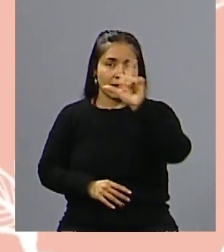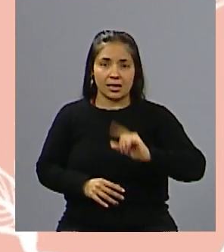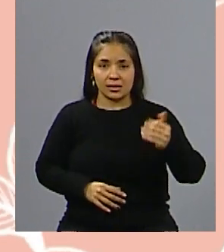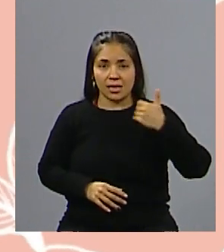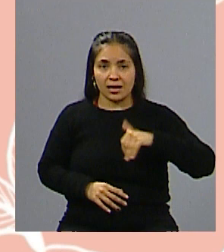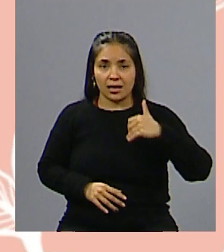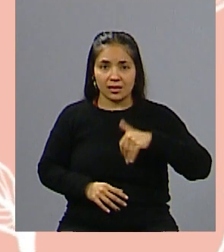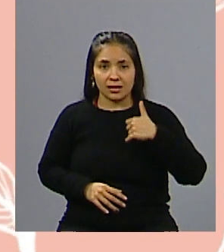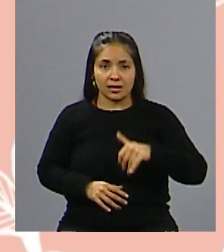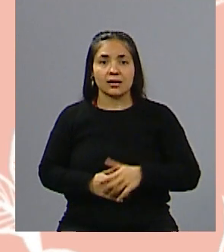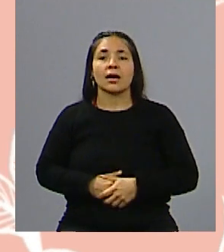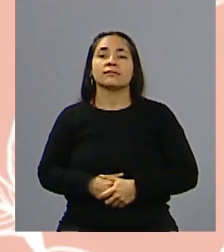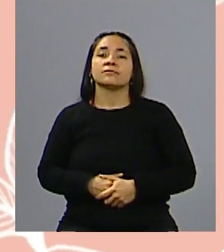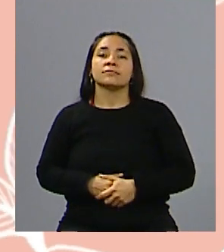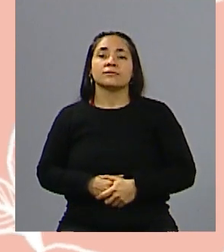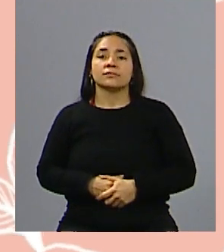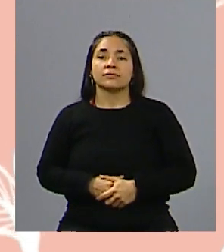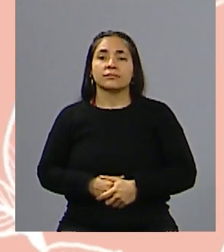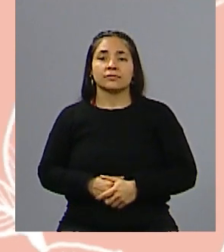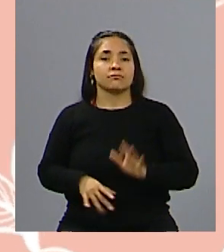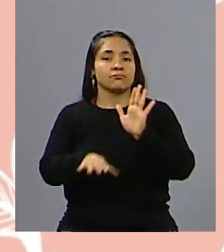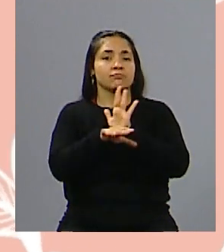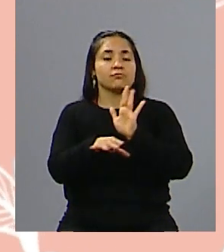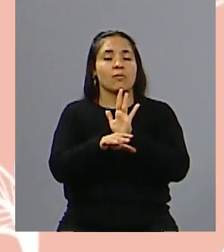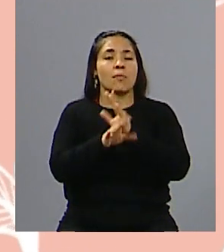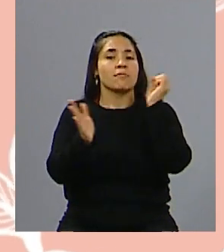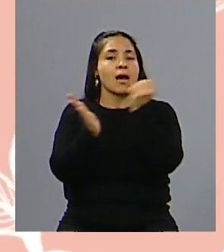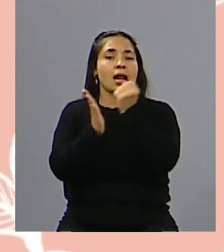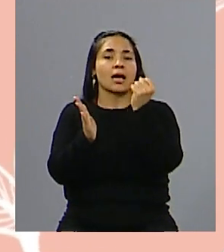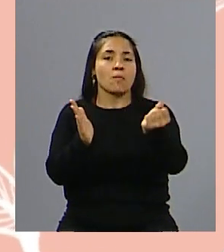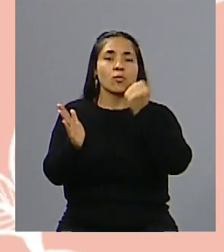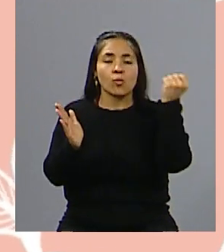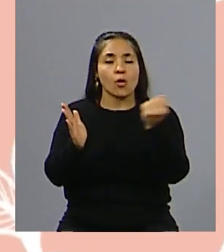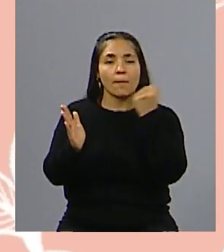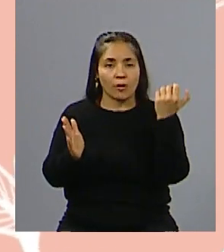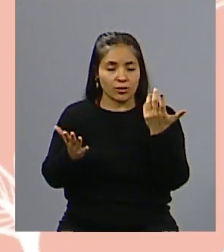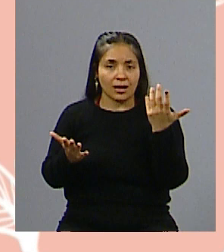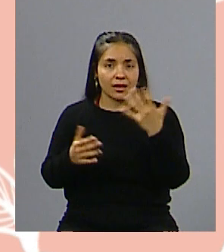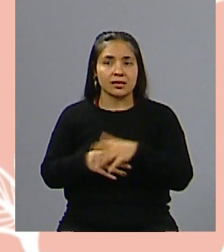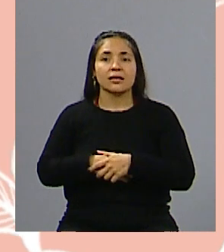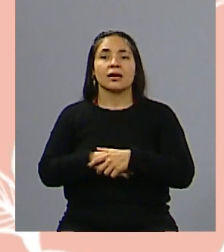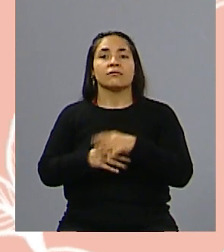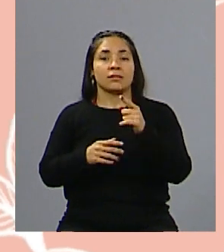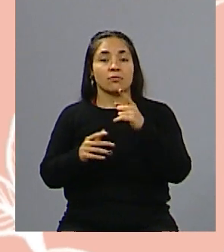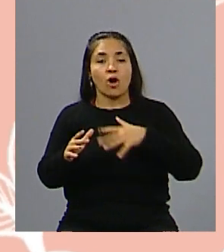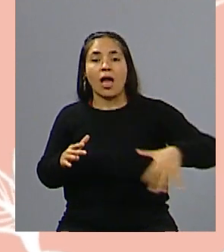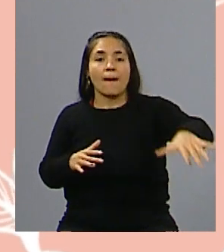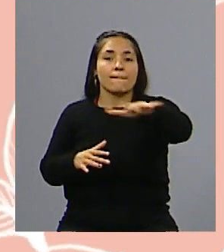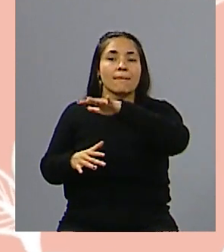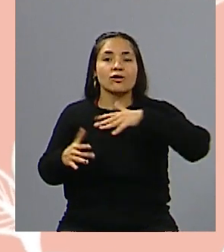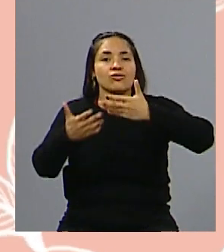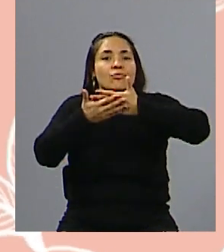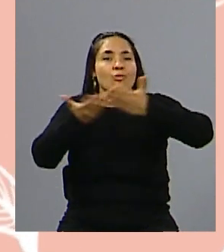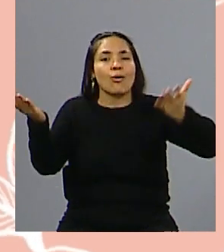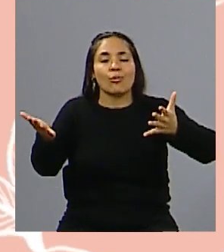donde es significativo el hecho de poder tomar el espacio público,